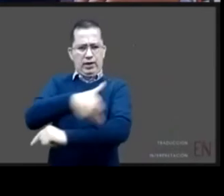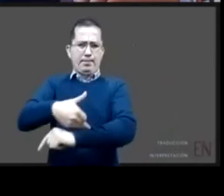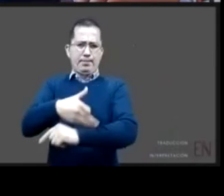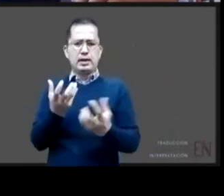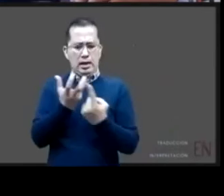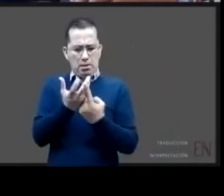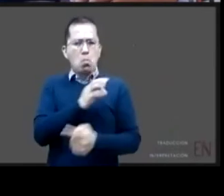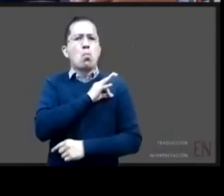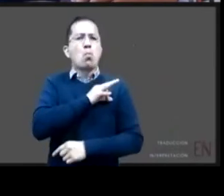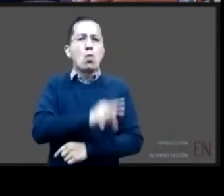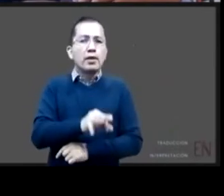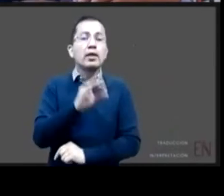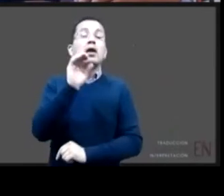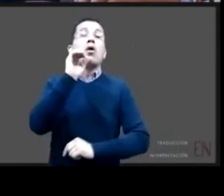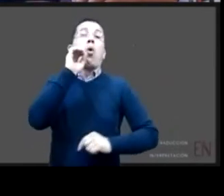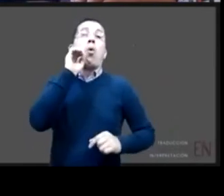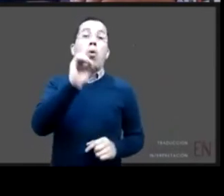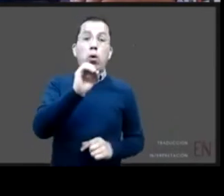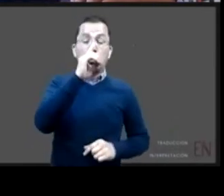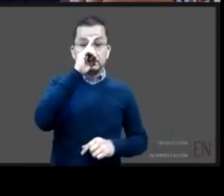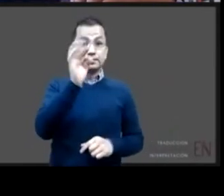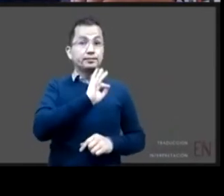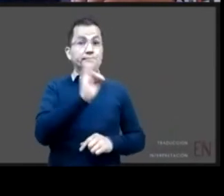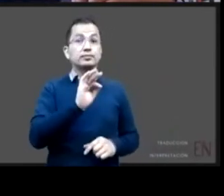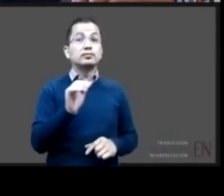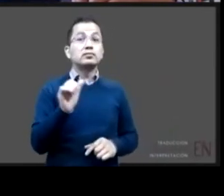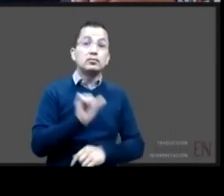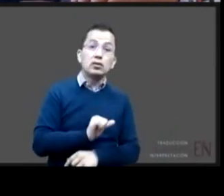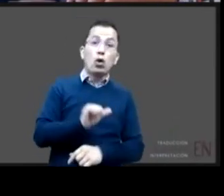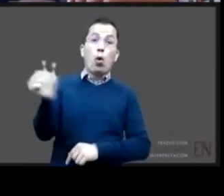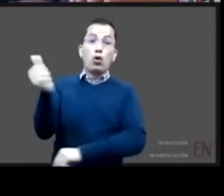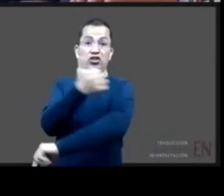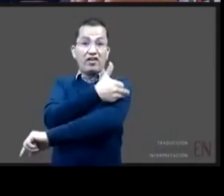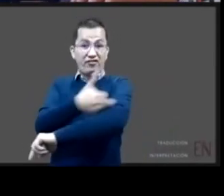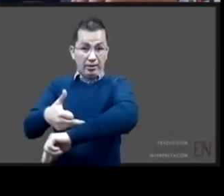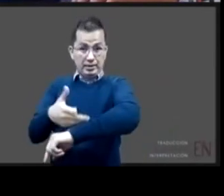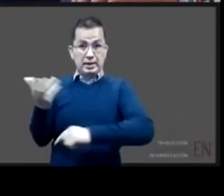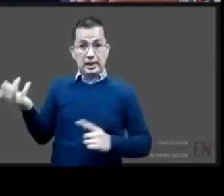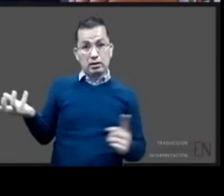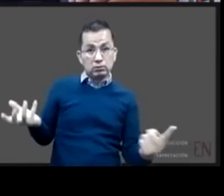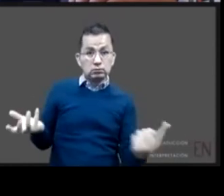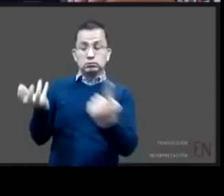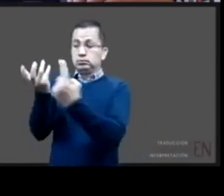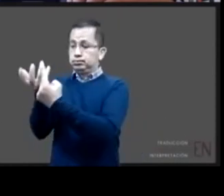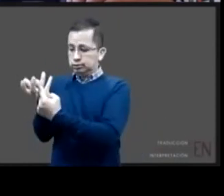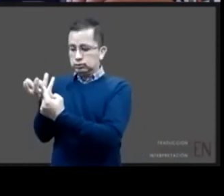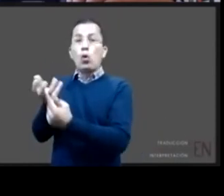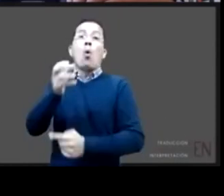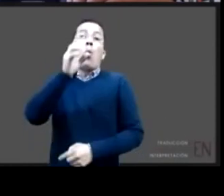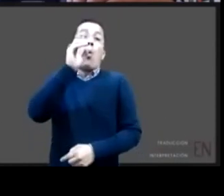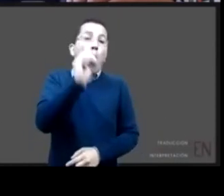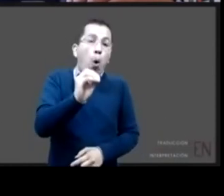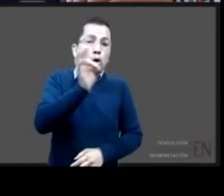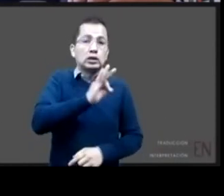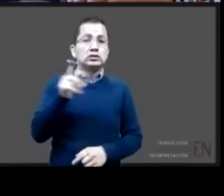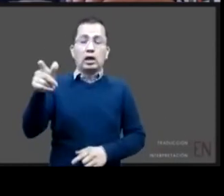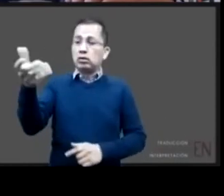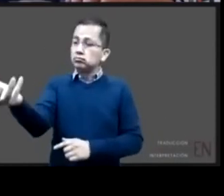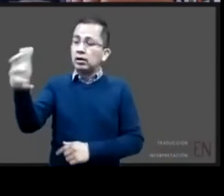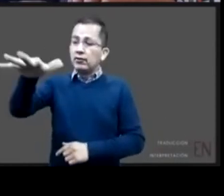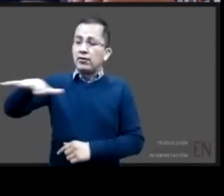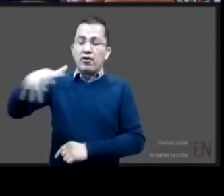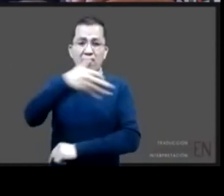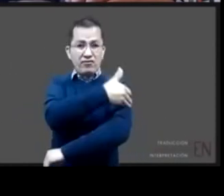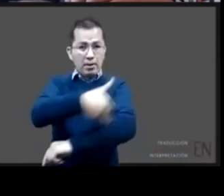acogimiento con familia de acogida o en su caso el proceso de adopción ya concluidos los